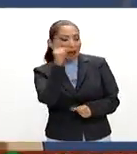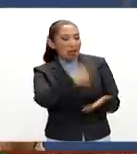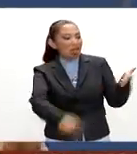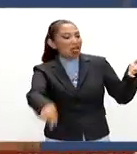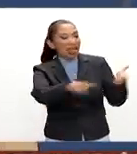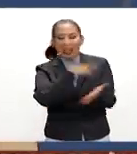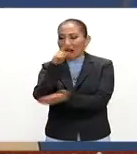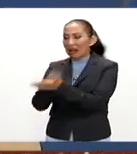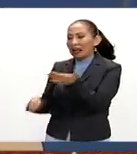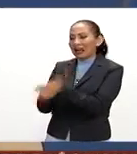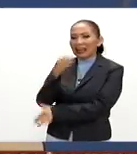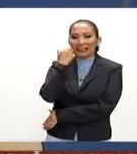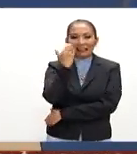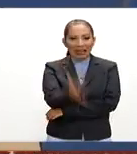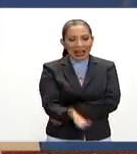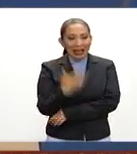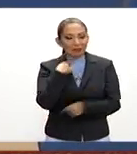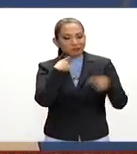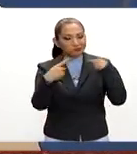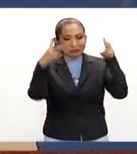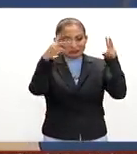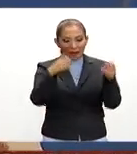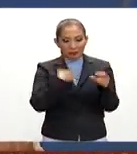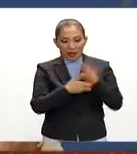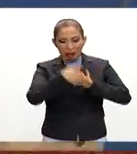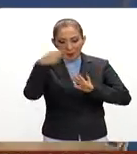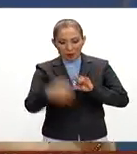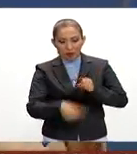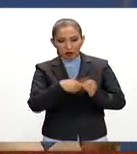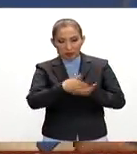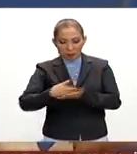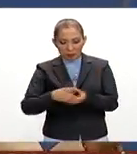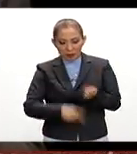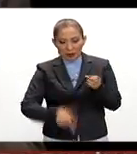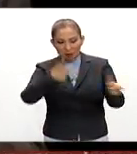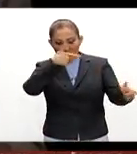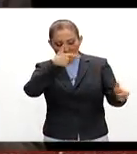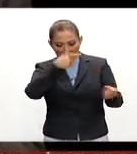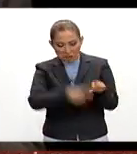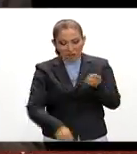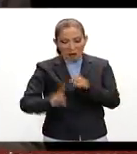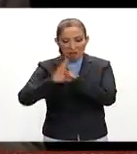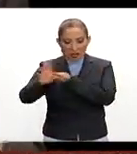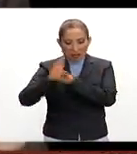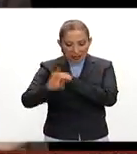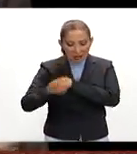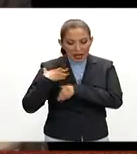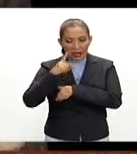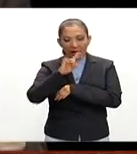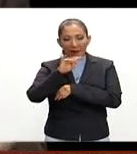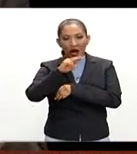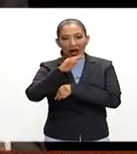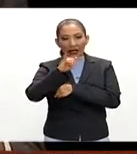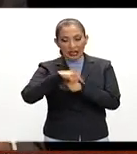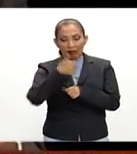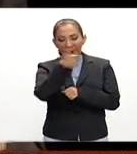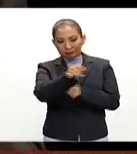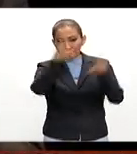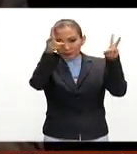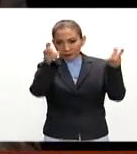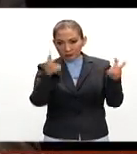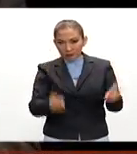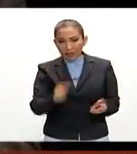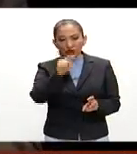desacreditar a su adversario. Debatieron sobre el aborto, las armas de fuego, la inmigración y la democracia. De esta manera,